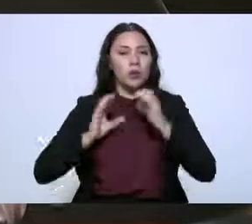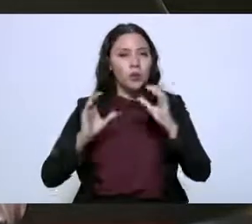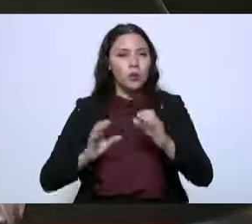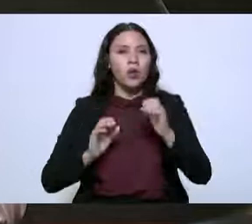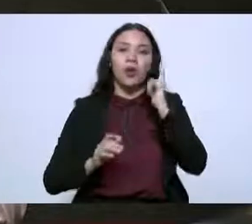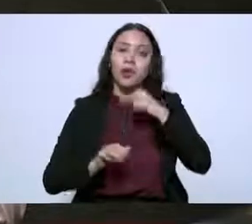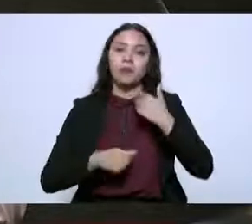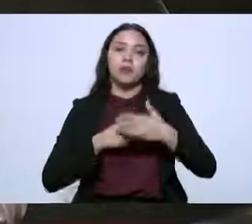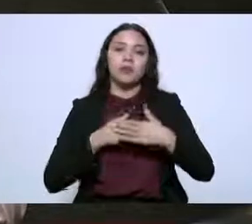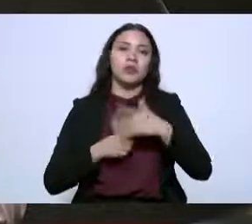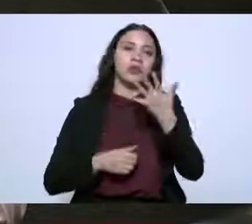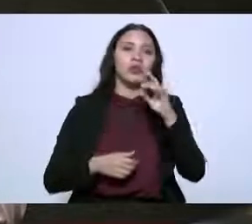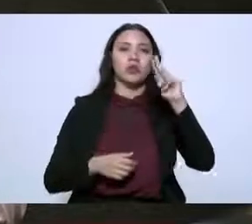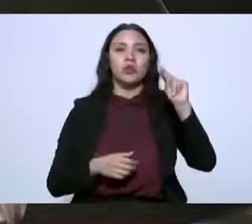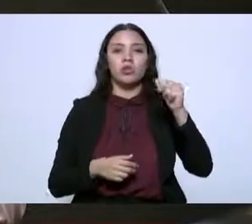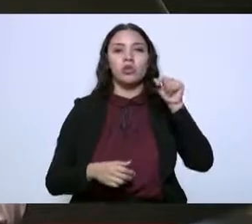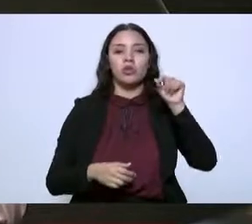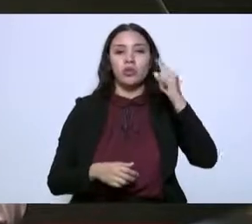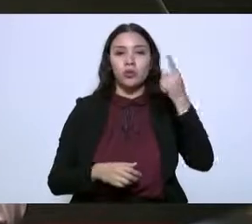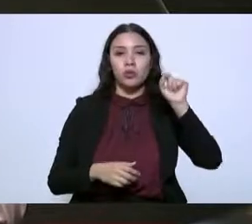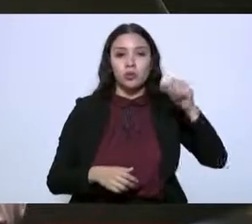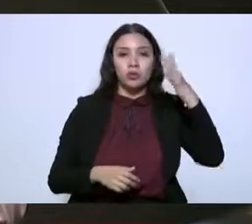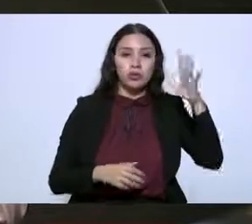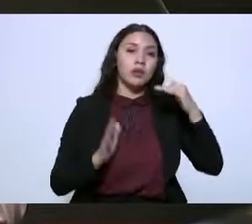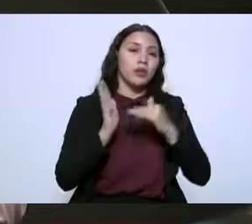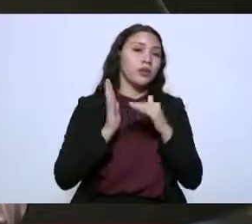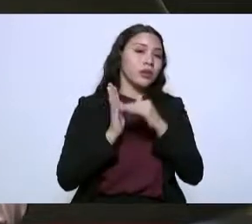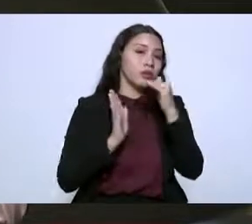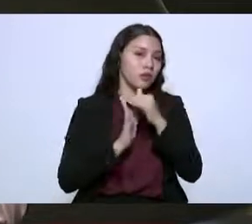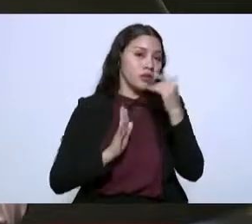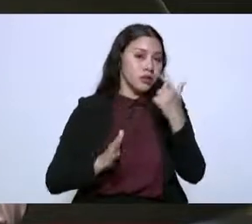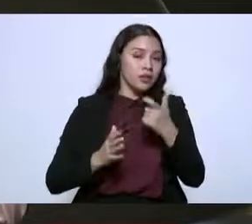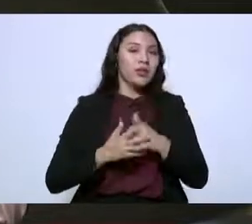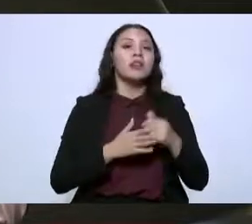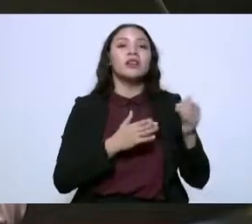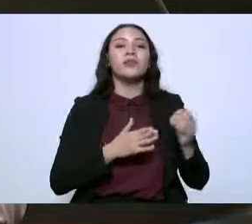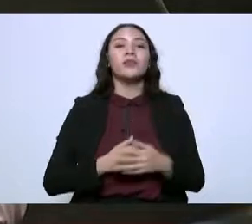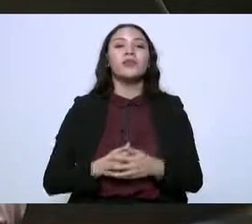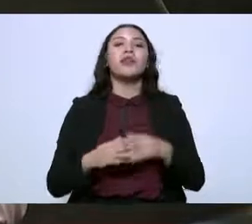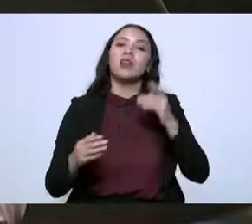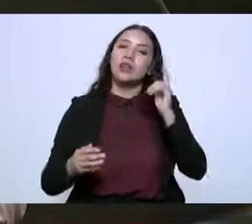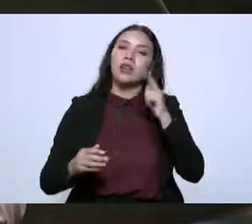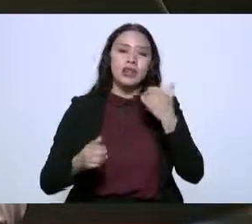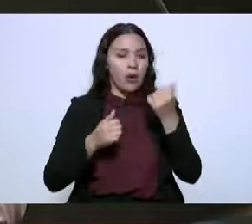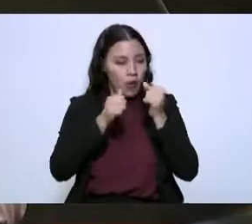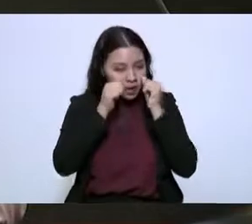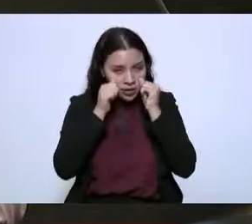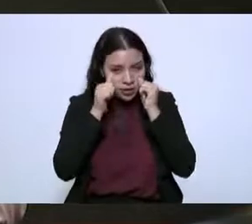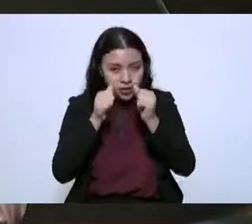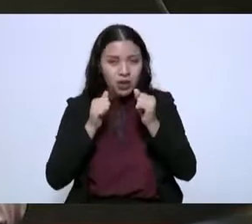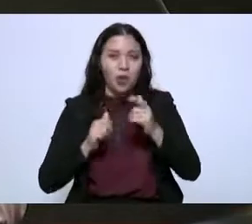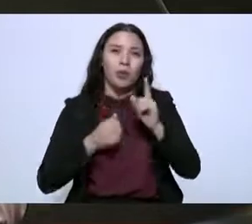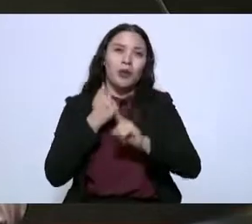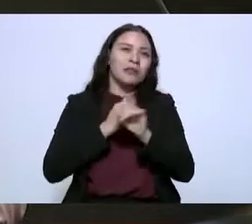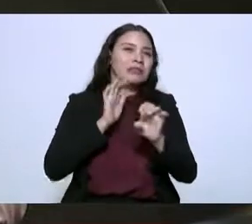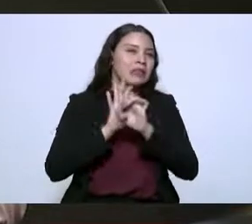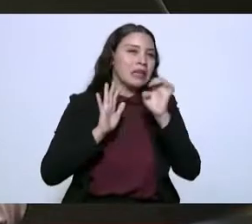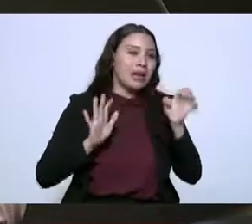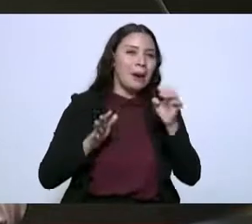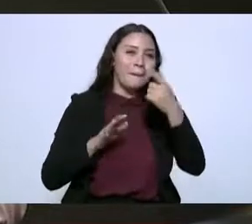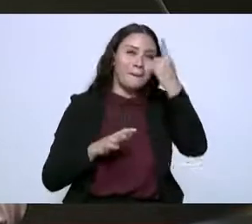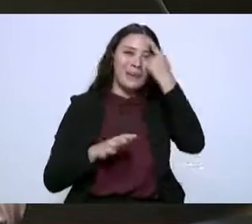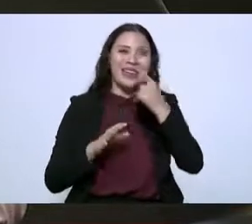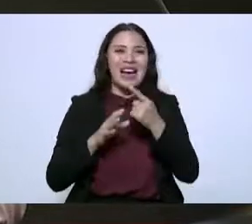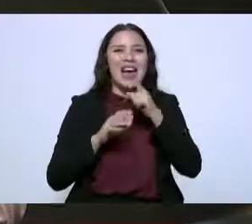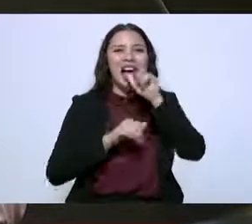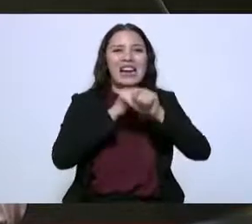presente año con una inversión de 81.5 millones de pesos y hemos atendido problemas como el control de la